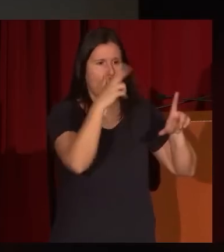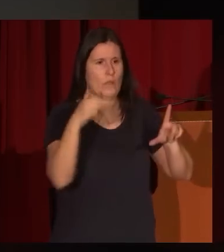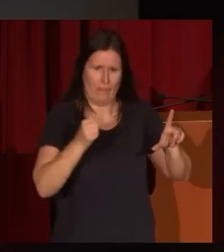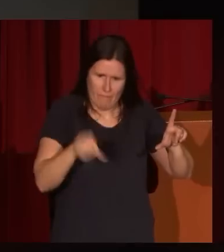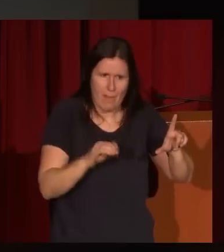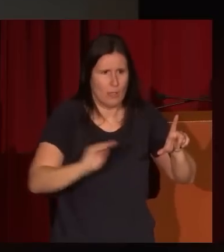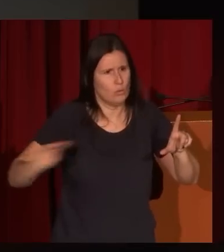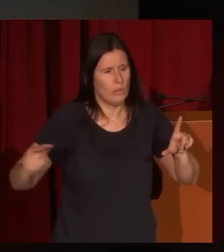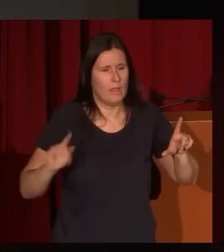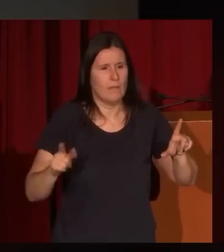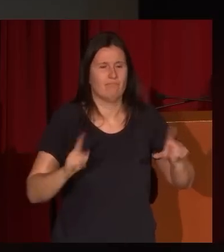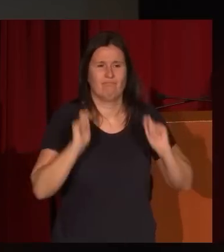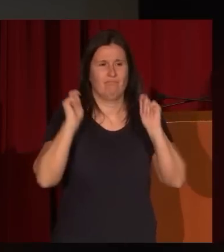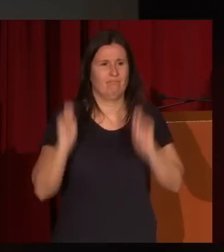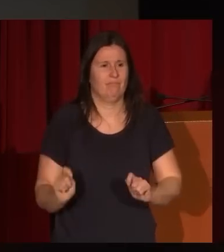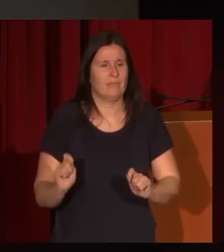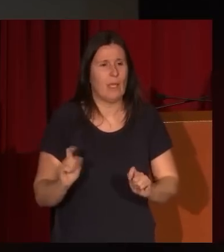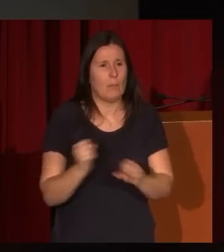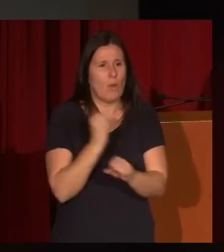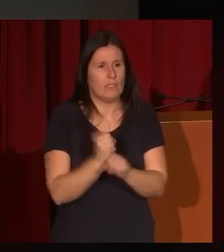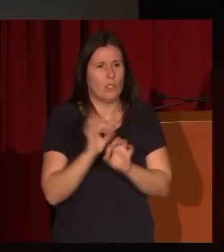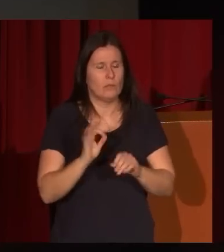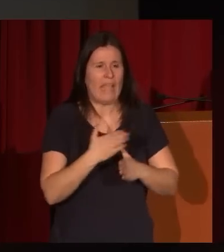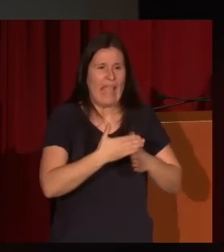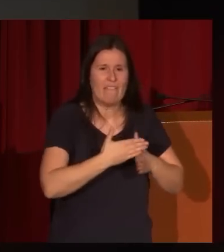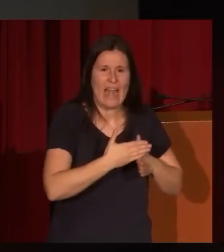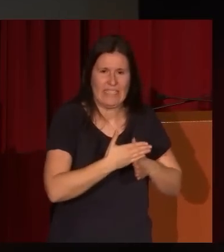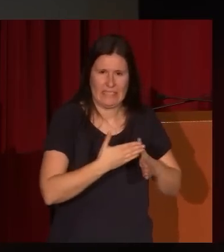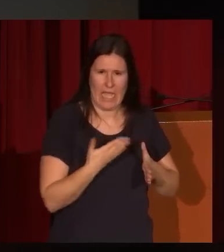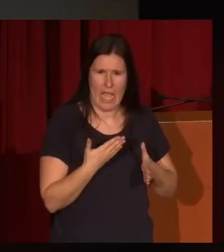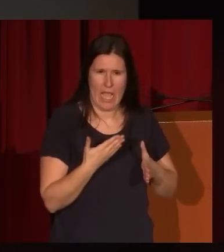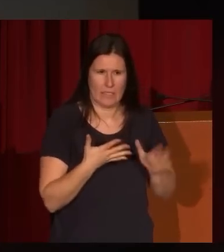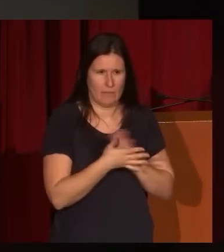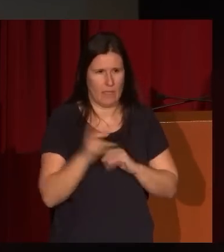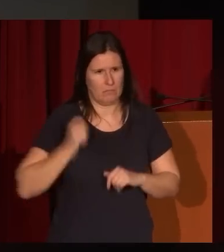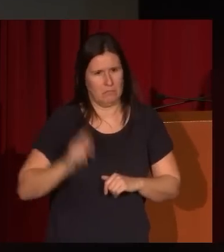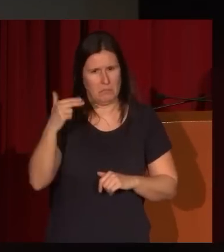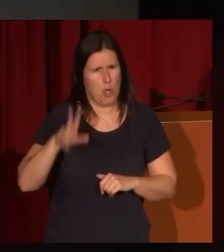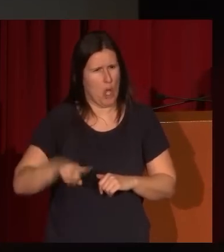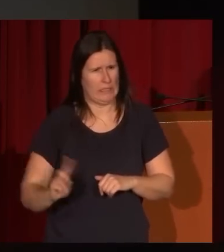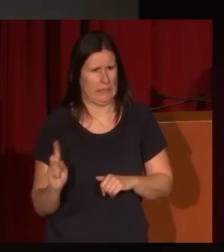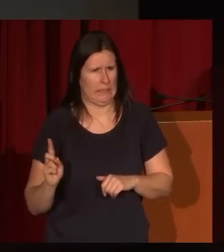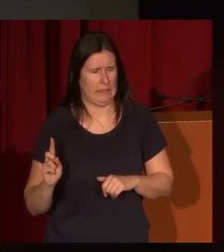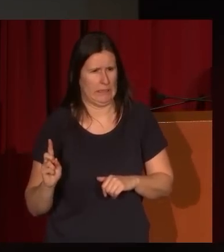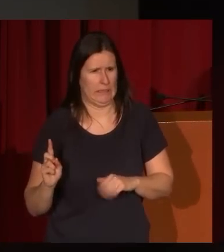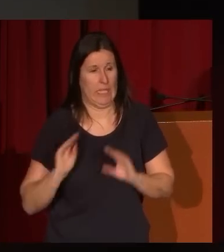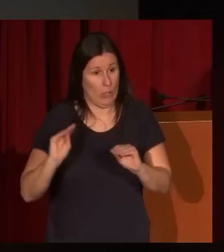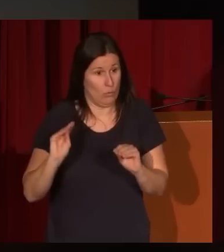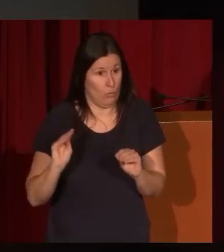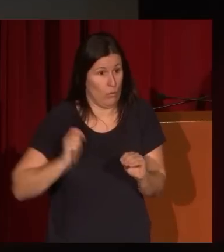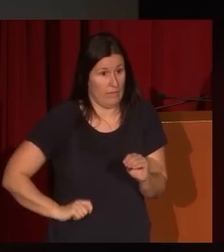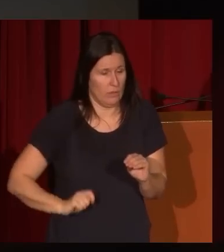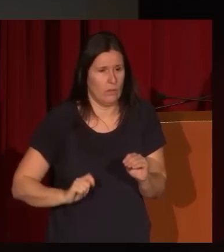firmados, se declara de profesión evanista, no se reconoce como pintor en su profesión.